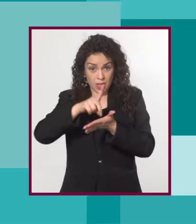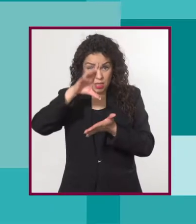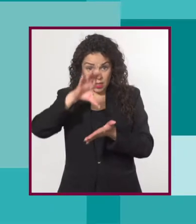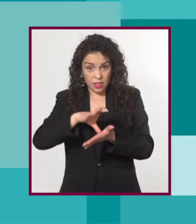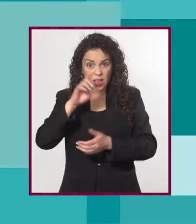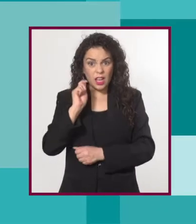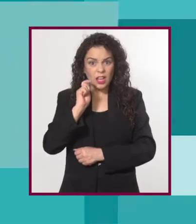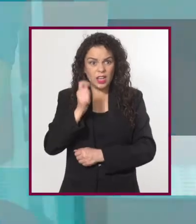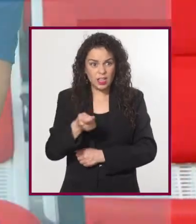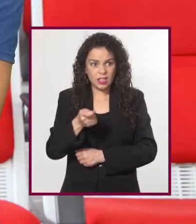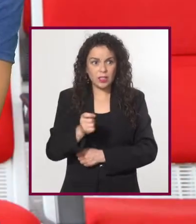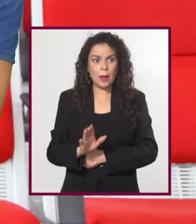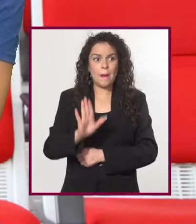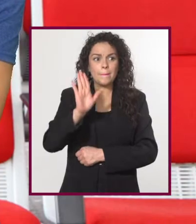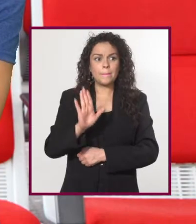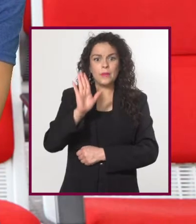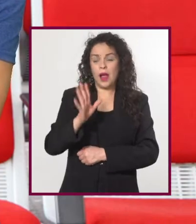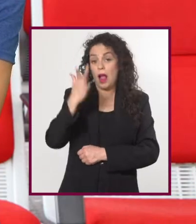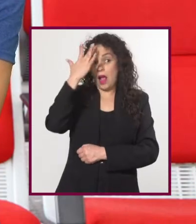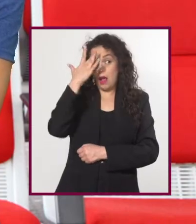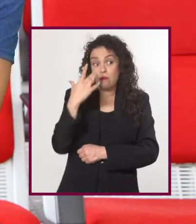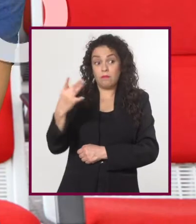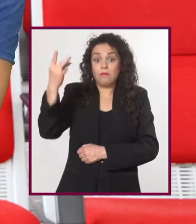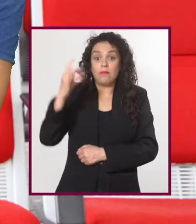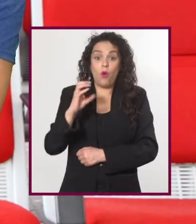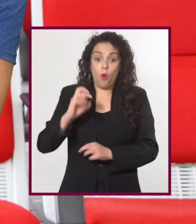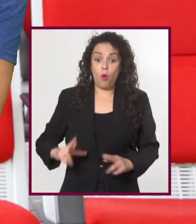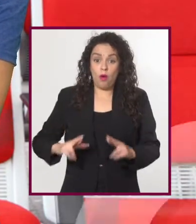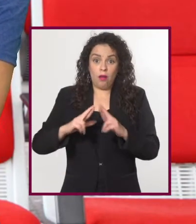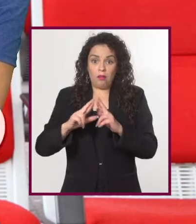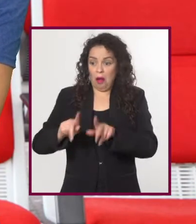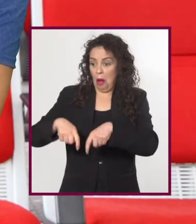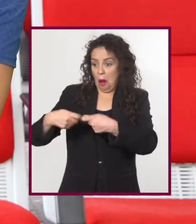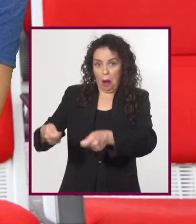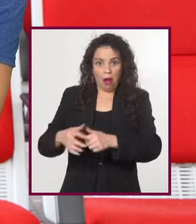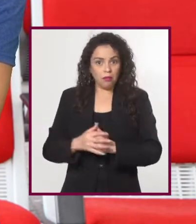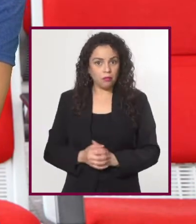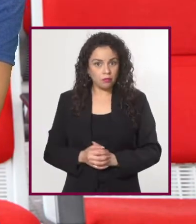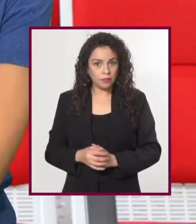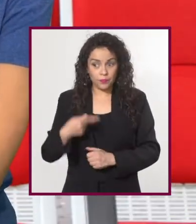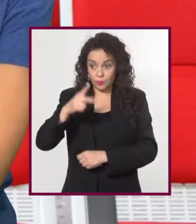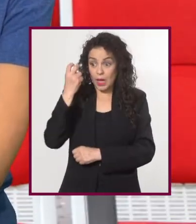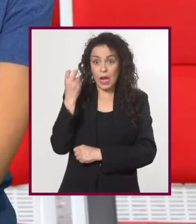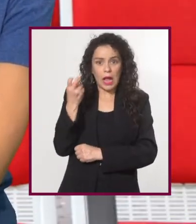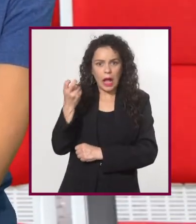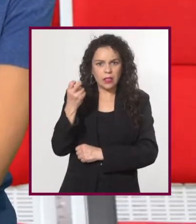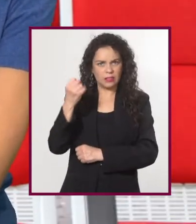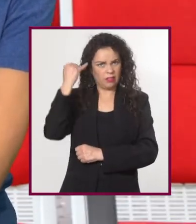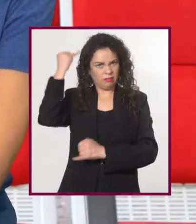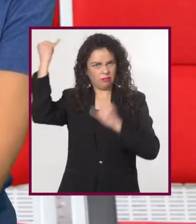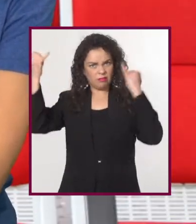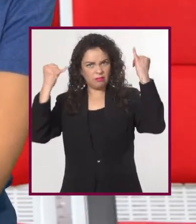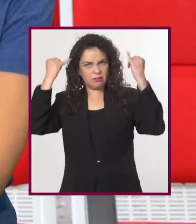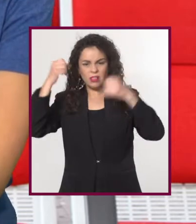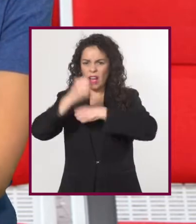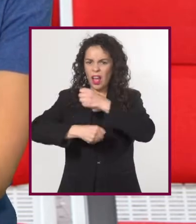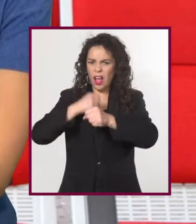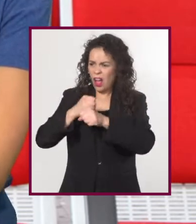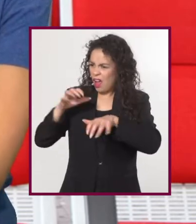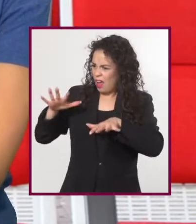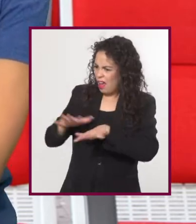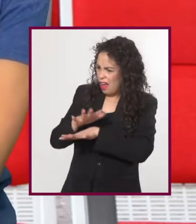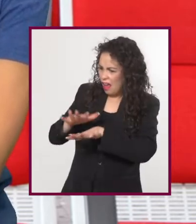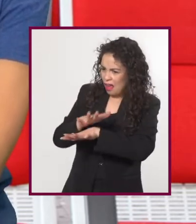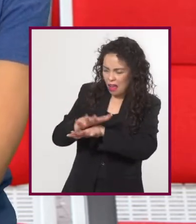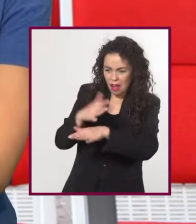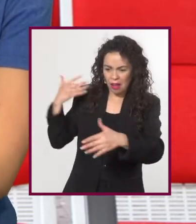consideraba que la discapacidad era un designio de origen mágico o religioso. Uf. Aunque este prejuicio fue menguado con